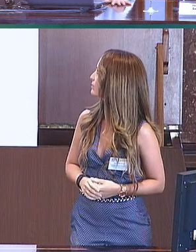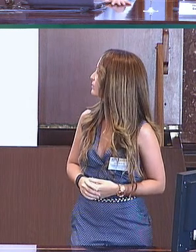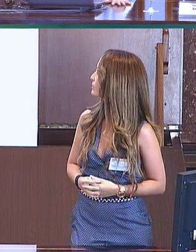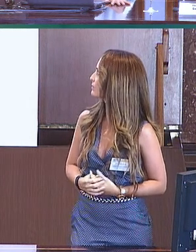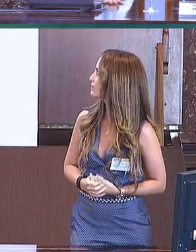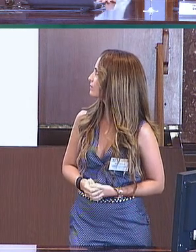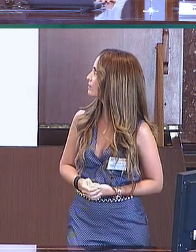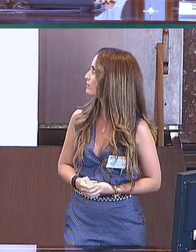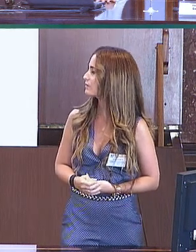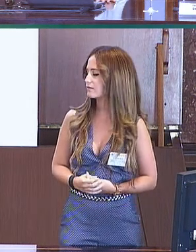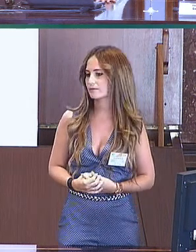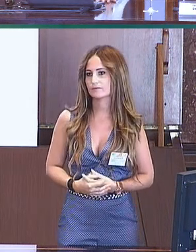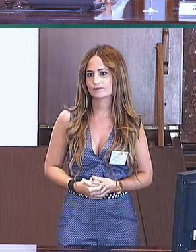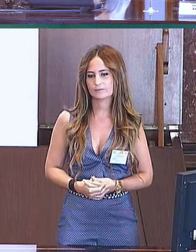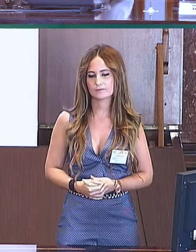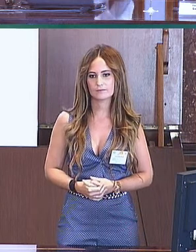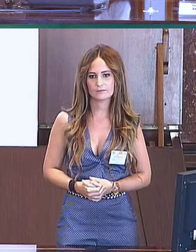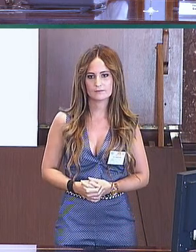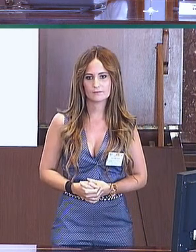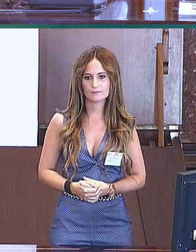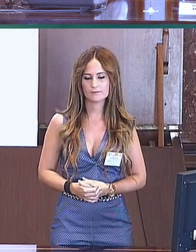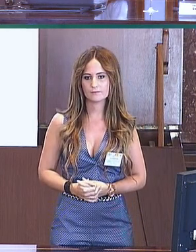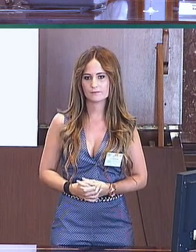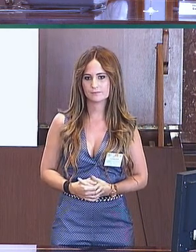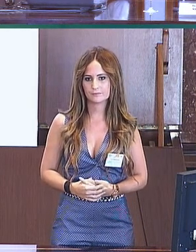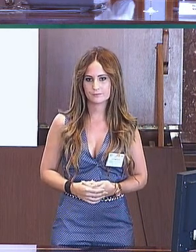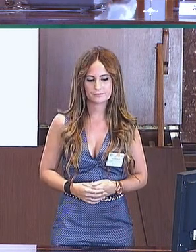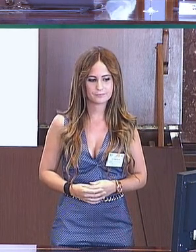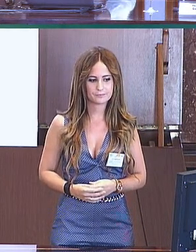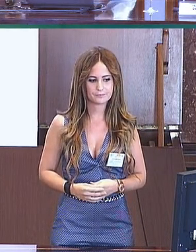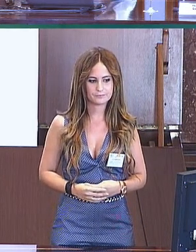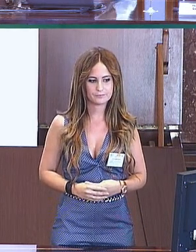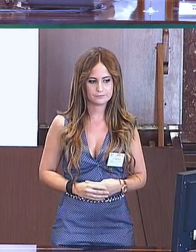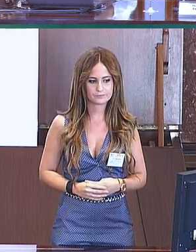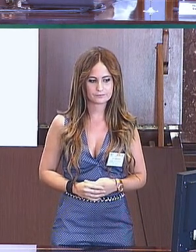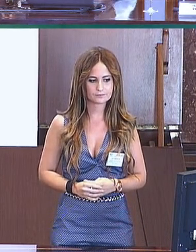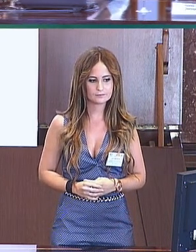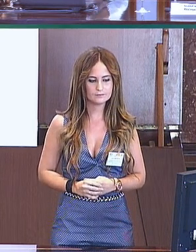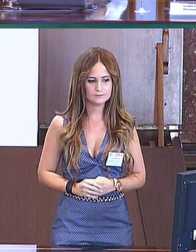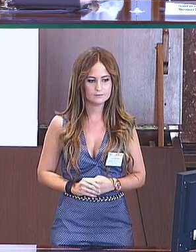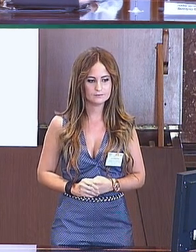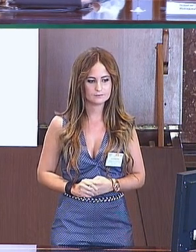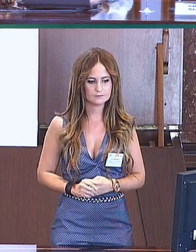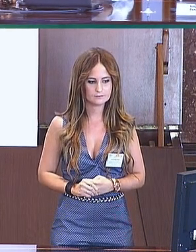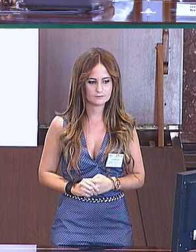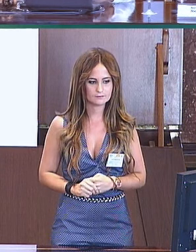y el otro para valorar el desarrollo del lenguas oral de 16 a 36 meses. Es un cuestionario que